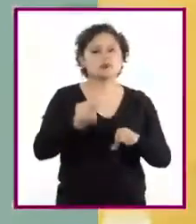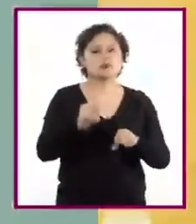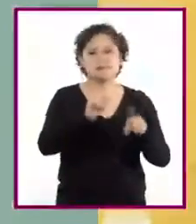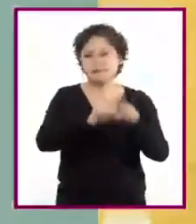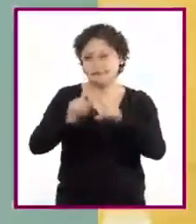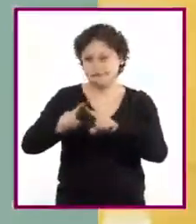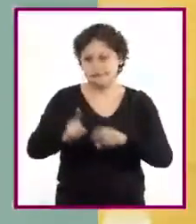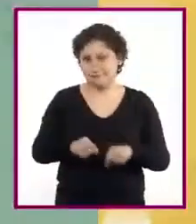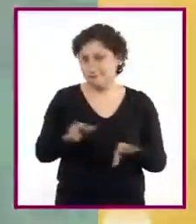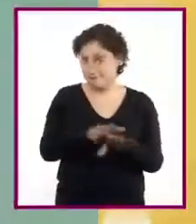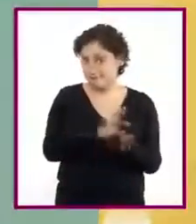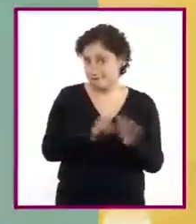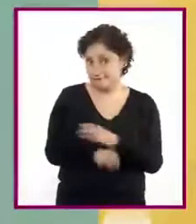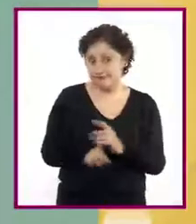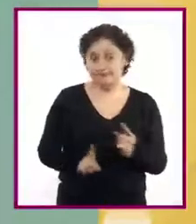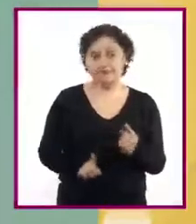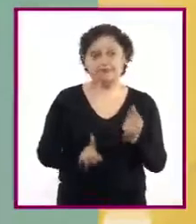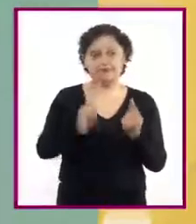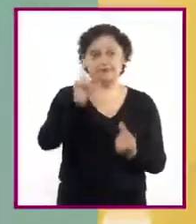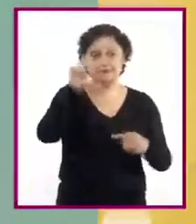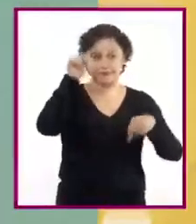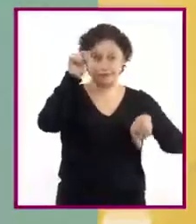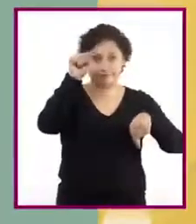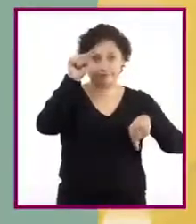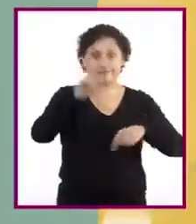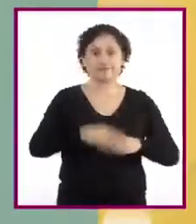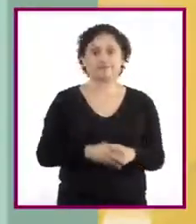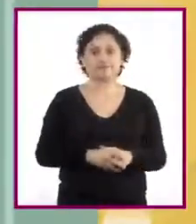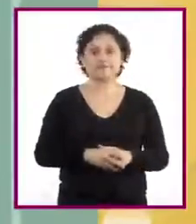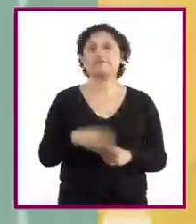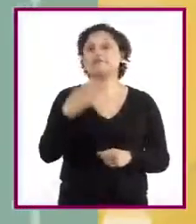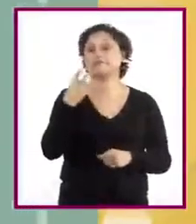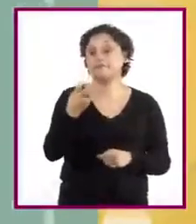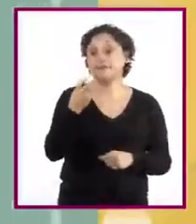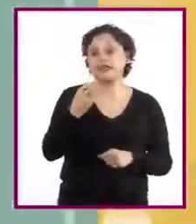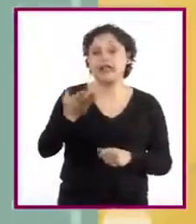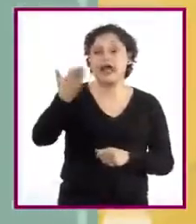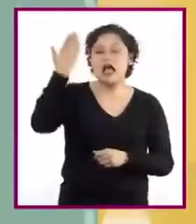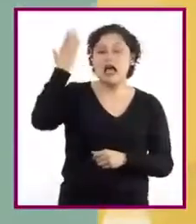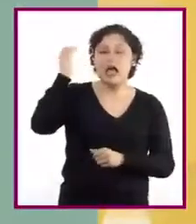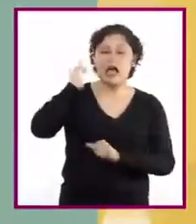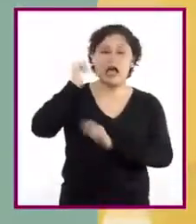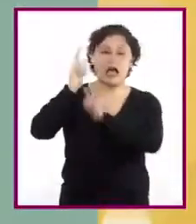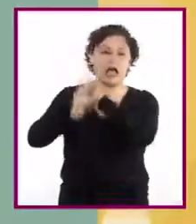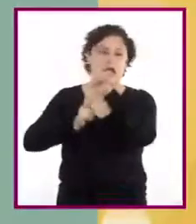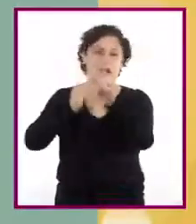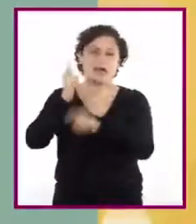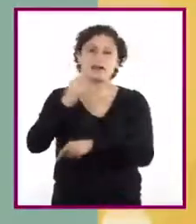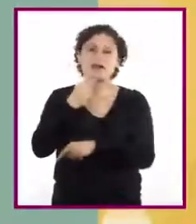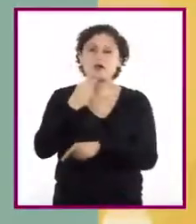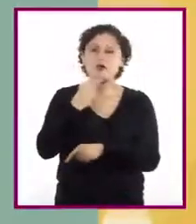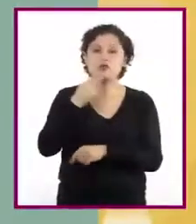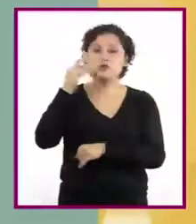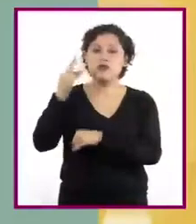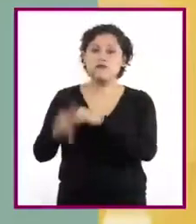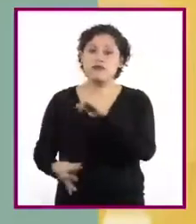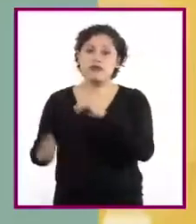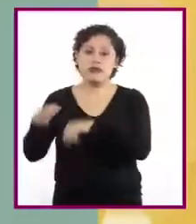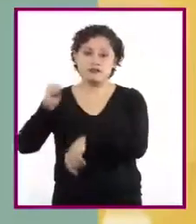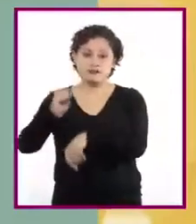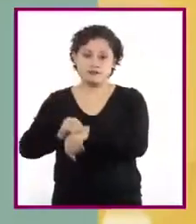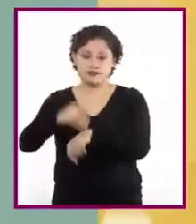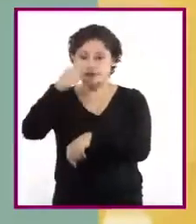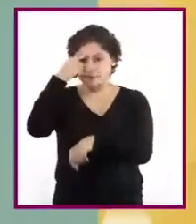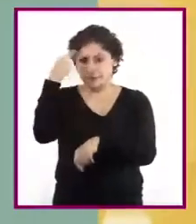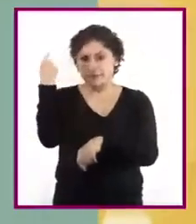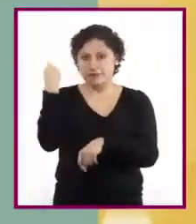Un ejemplo son los signos de exclamación. Los antiguos griegos usaban solamente el signo final para indicar